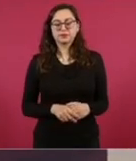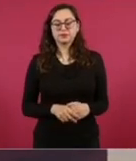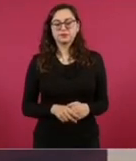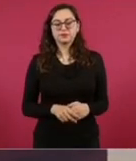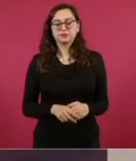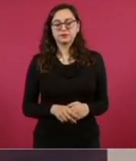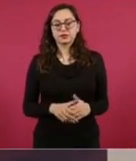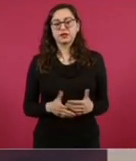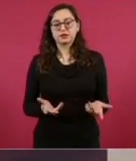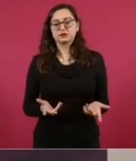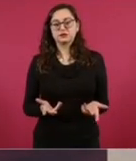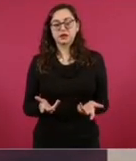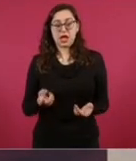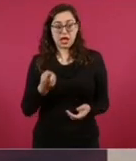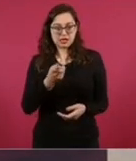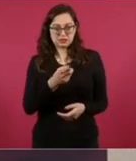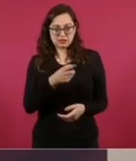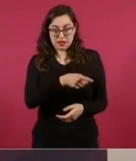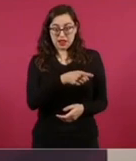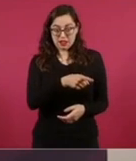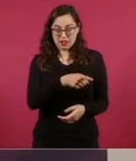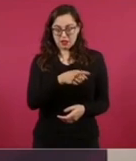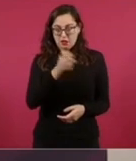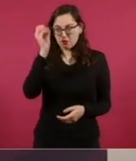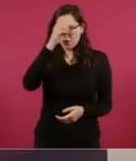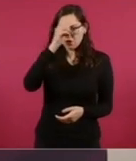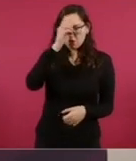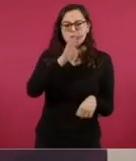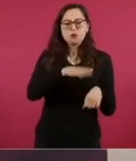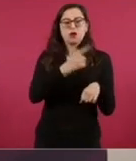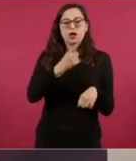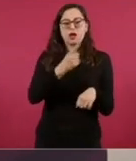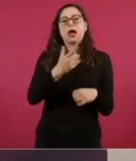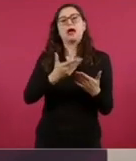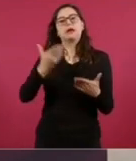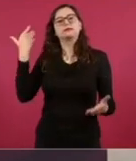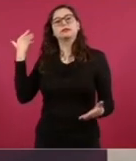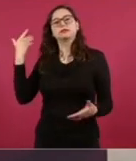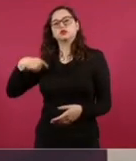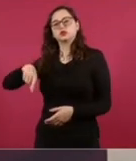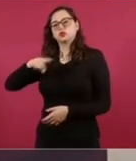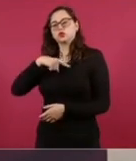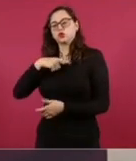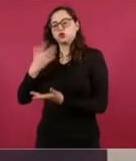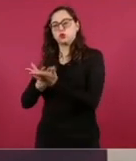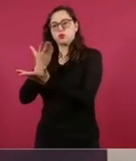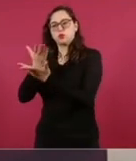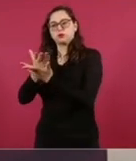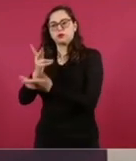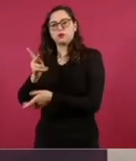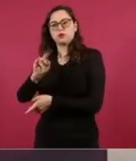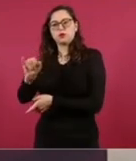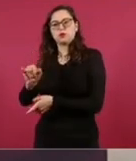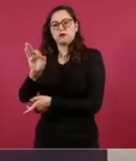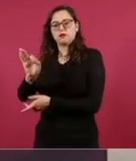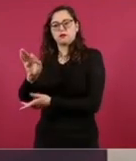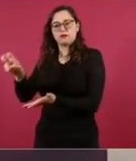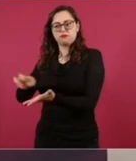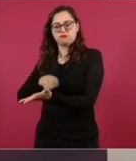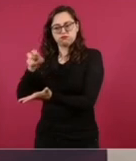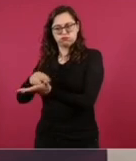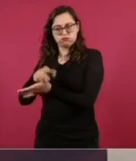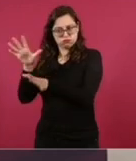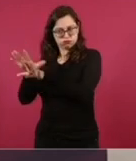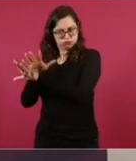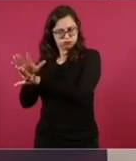que se envió para llevar a cabo una reforma en el